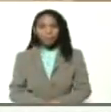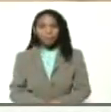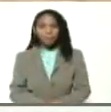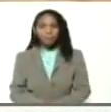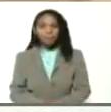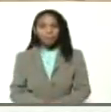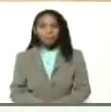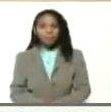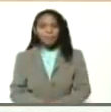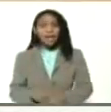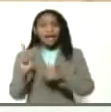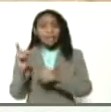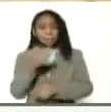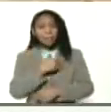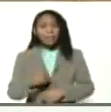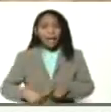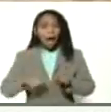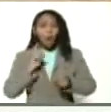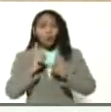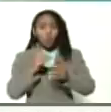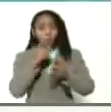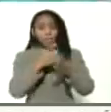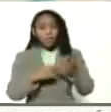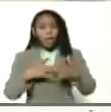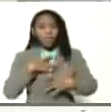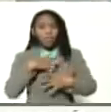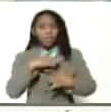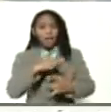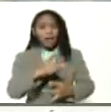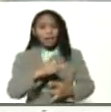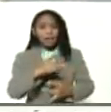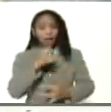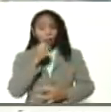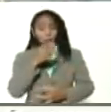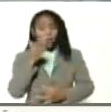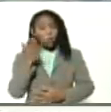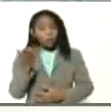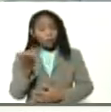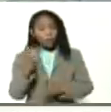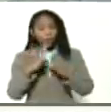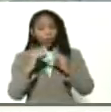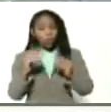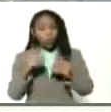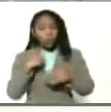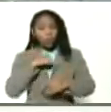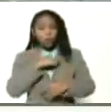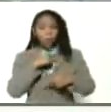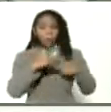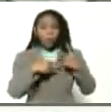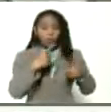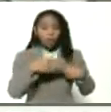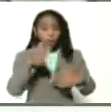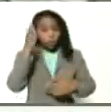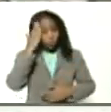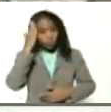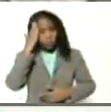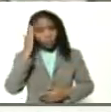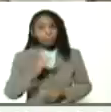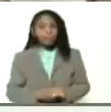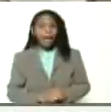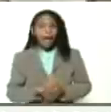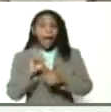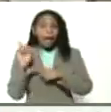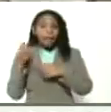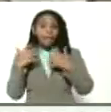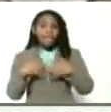así es presidente algunos datos de interés que es bueno que todos nuestros productores y productoras lo sepan esta es